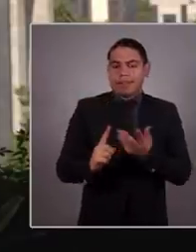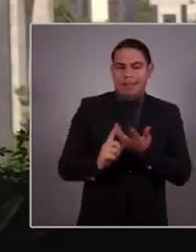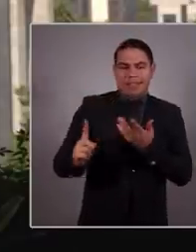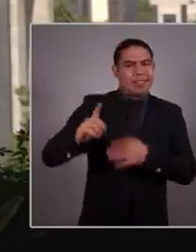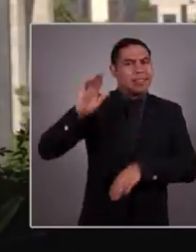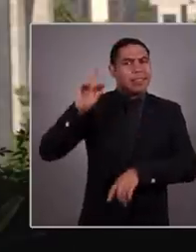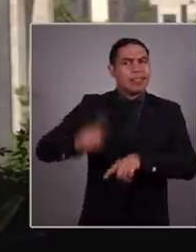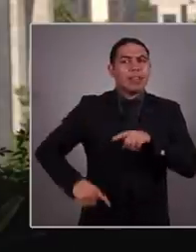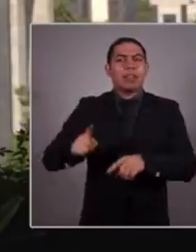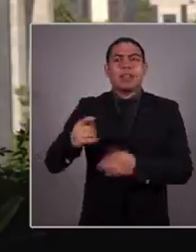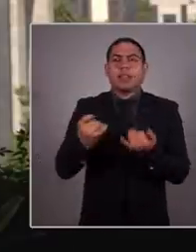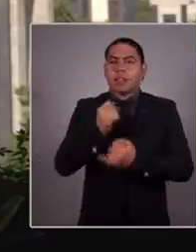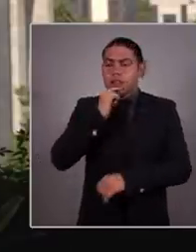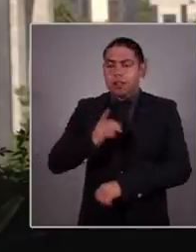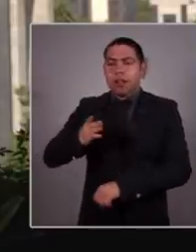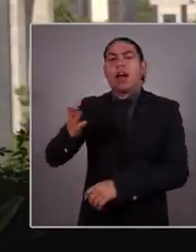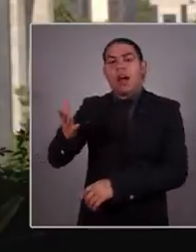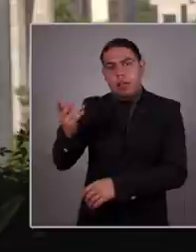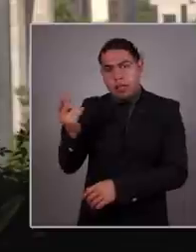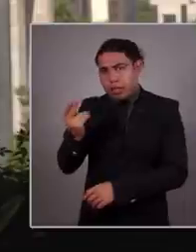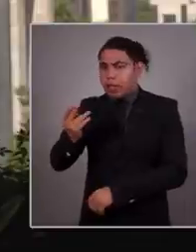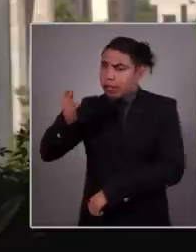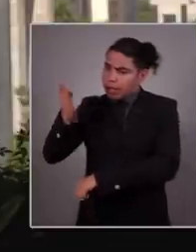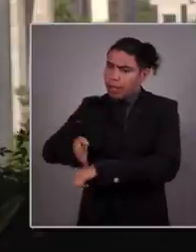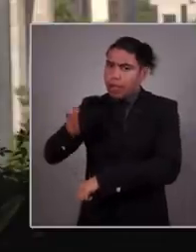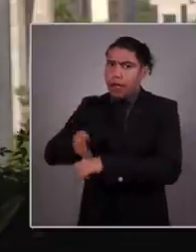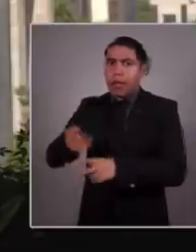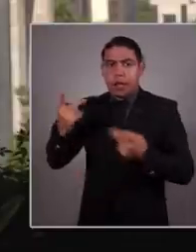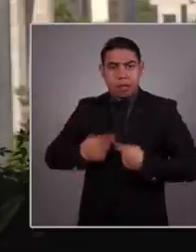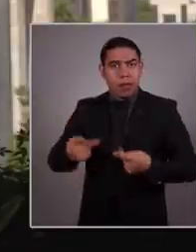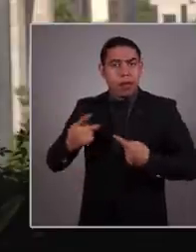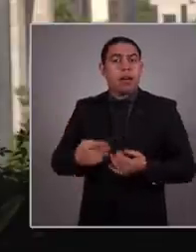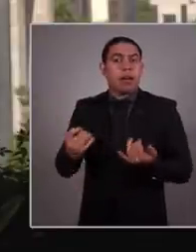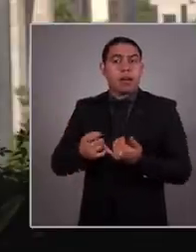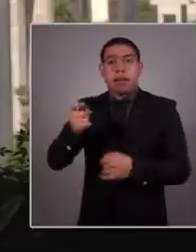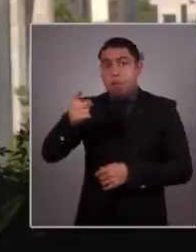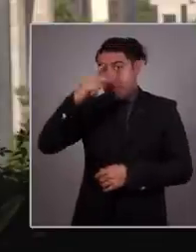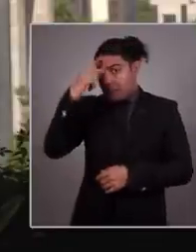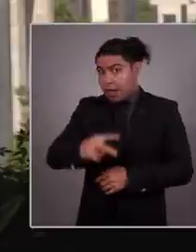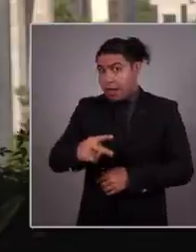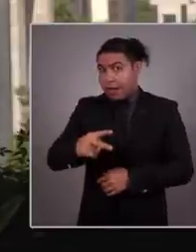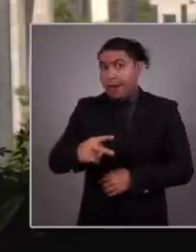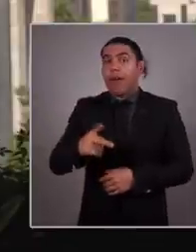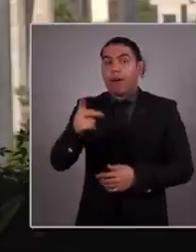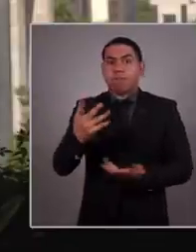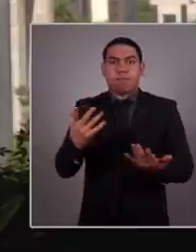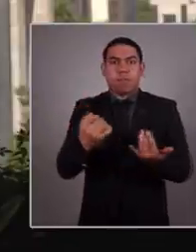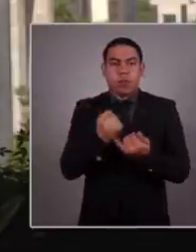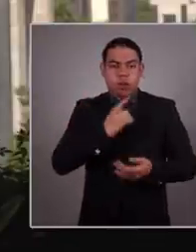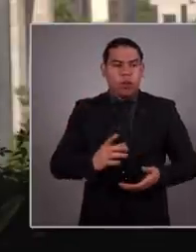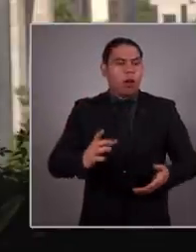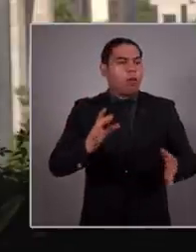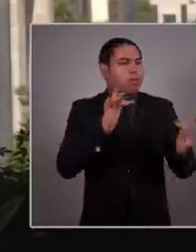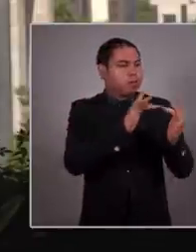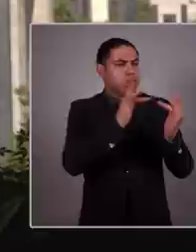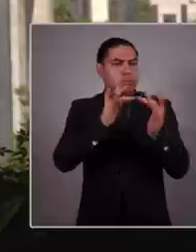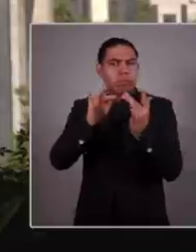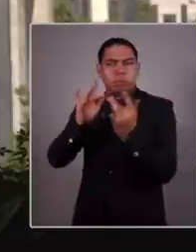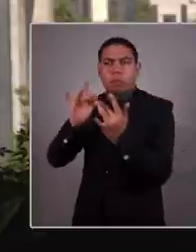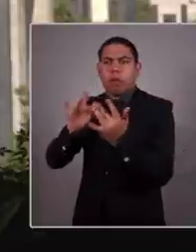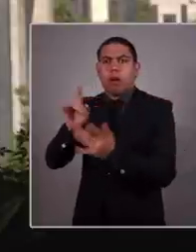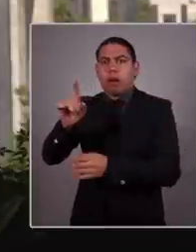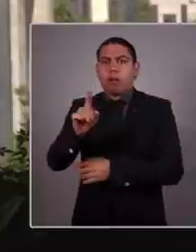corrupción, la impunidad, para que se gobierne con verdad y con justicia. México no merece el pasado de las redes de complicidad que